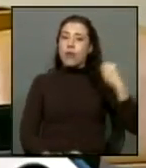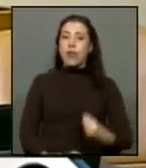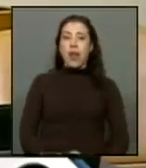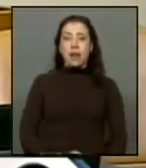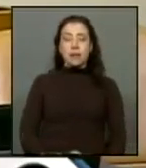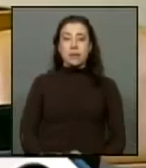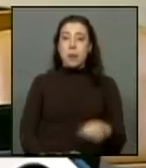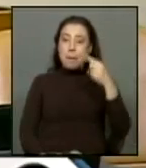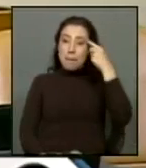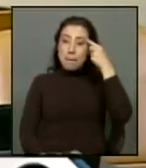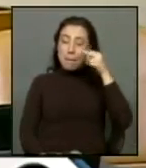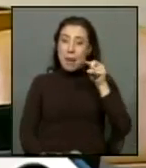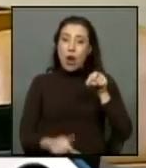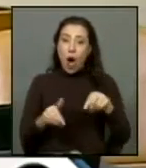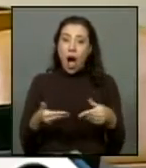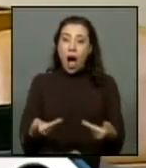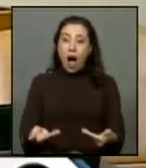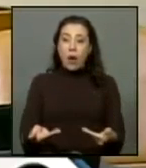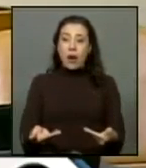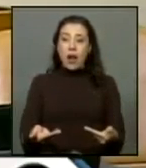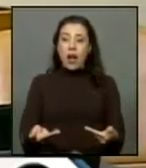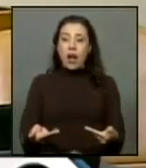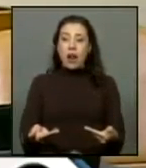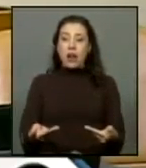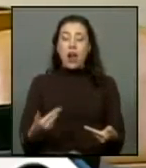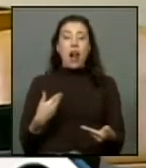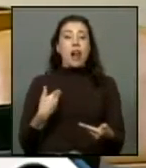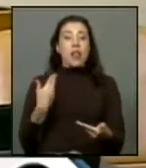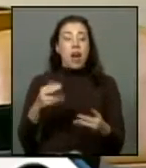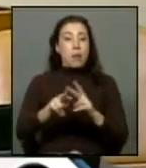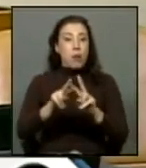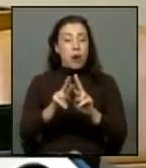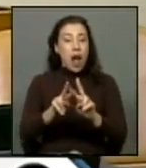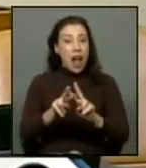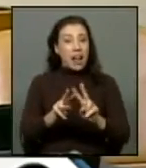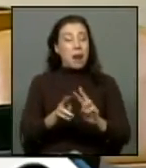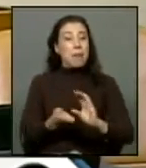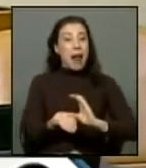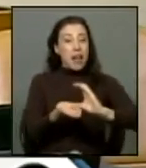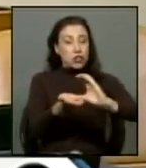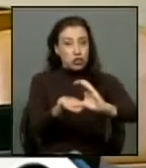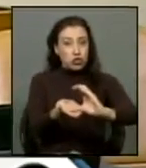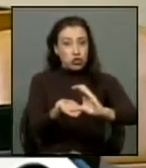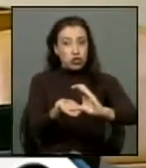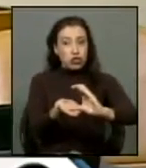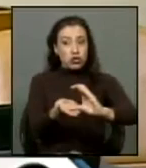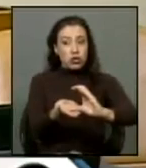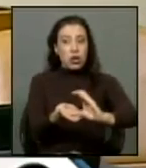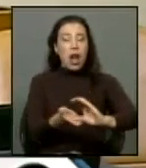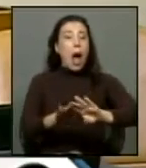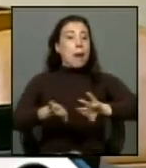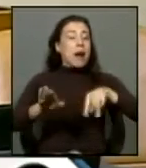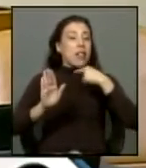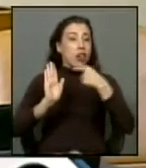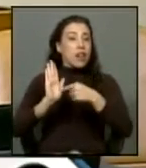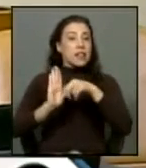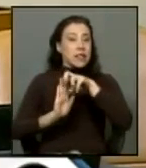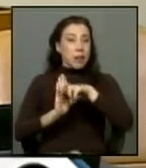pero a eso hoy día entregamos una reparación una compensación más allá de lo que dice el proyecto